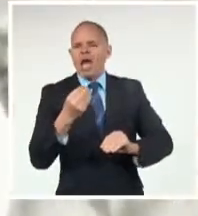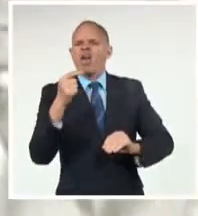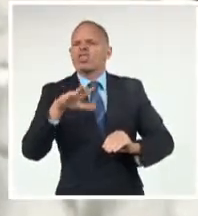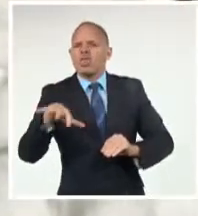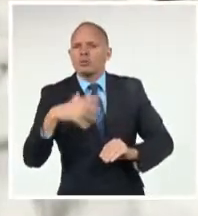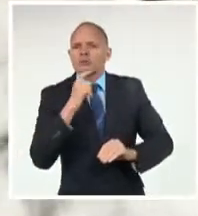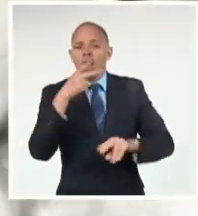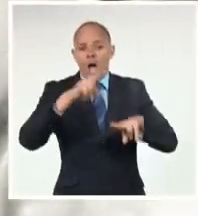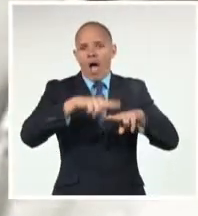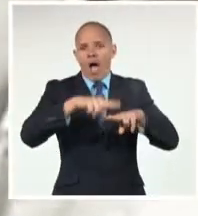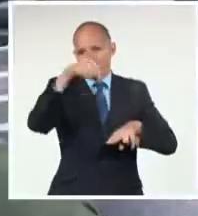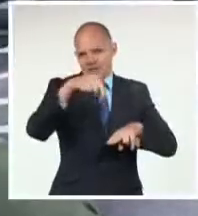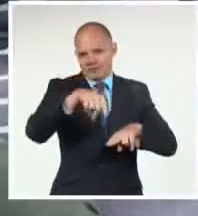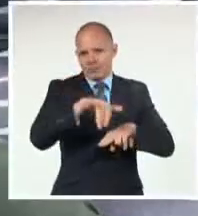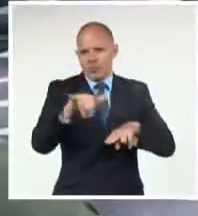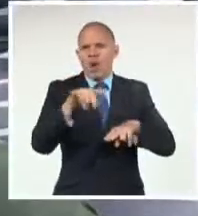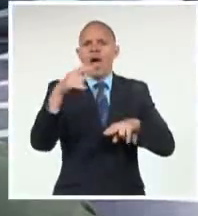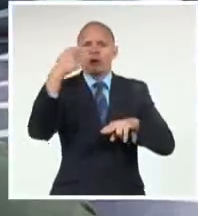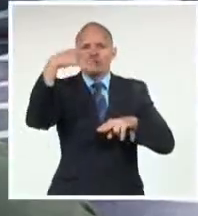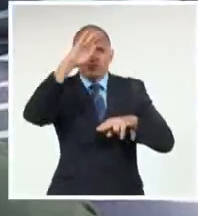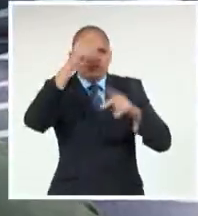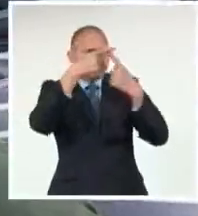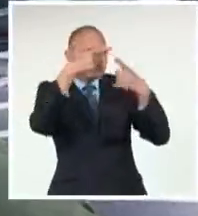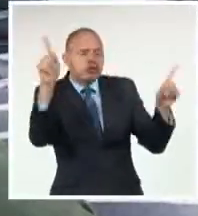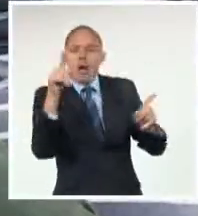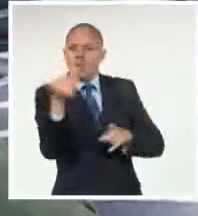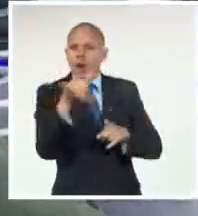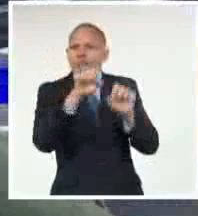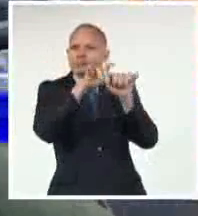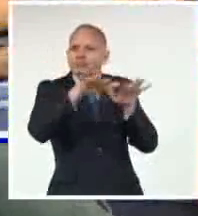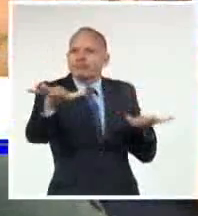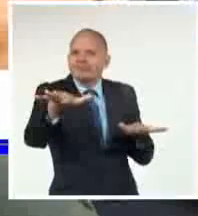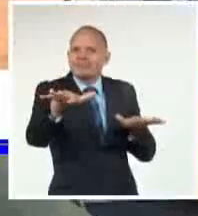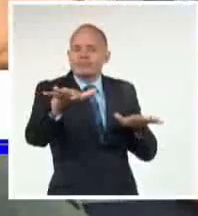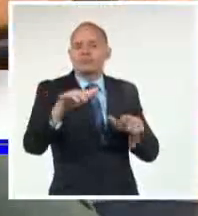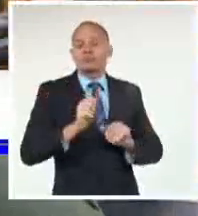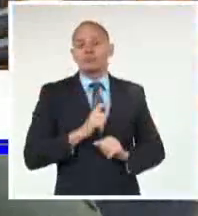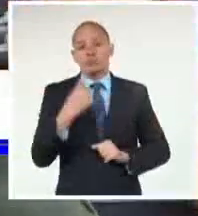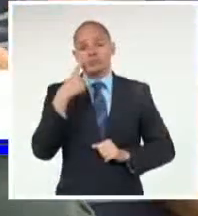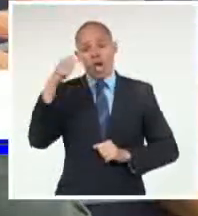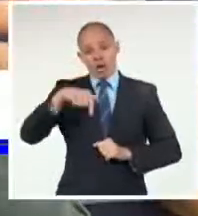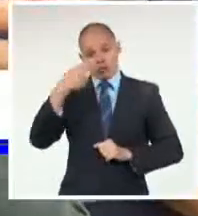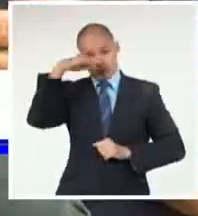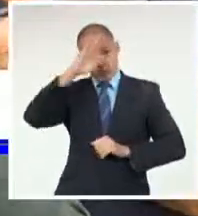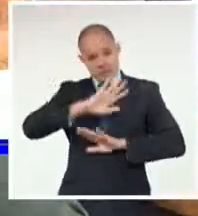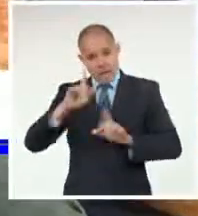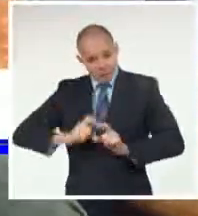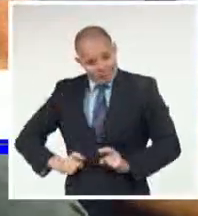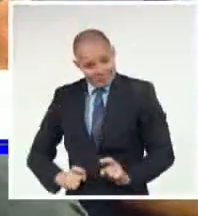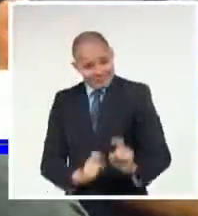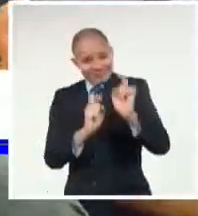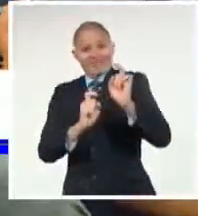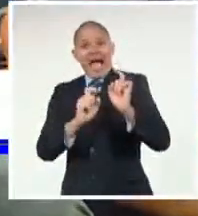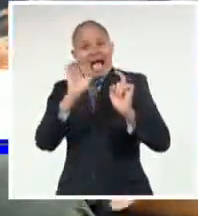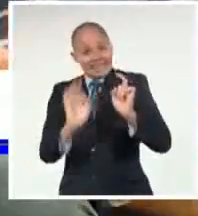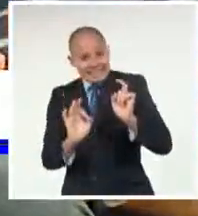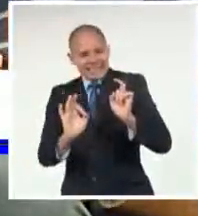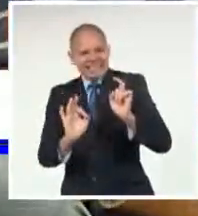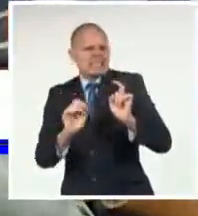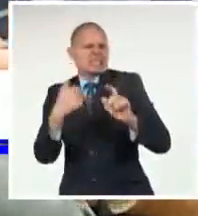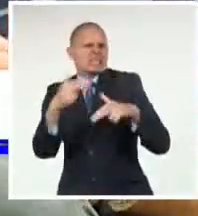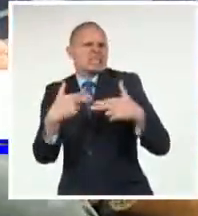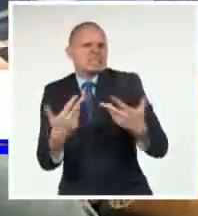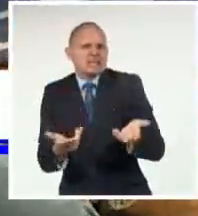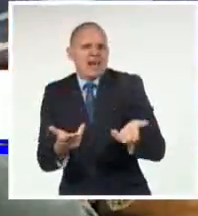Habana, se da en todas las provincias. La revolución cubana coloca, al colocar al pueblo en